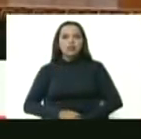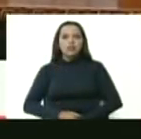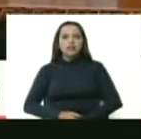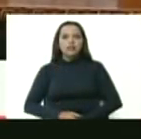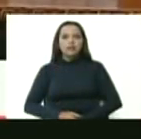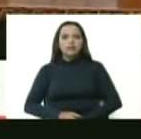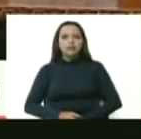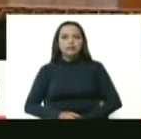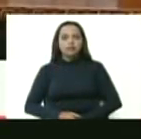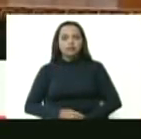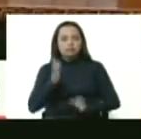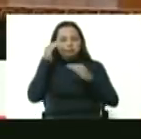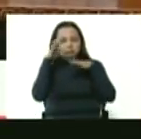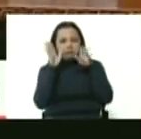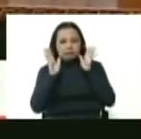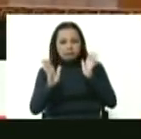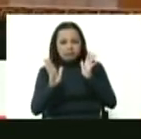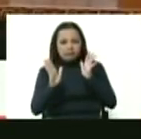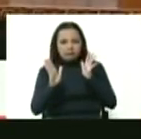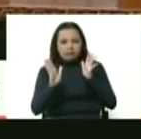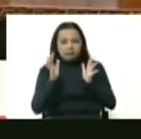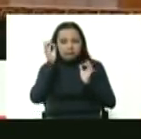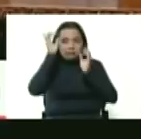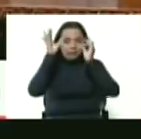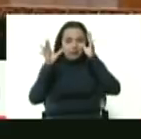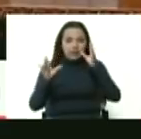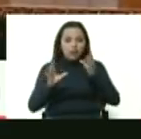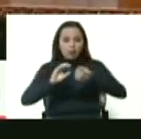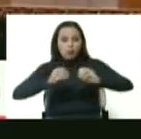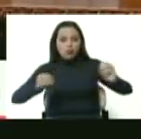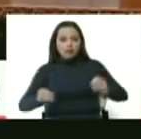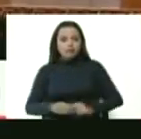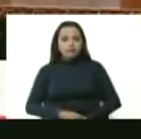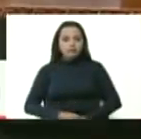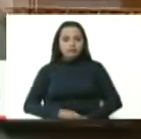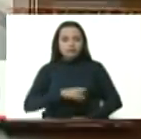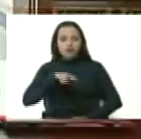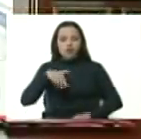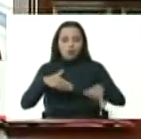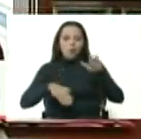escuchen la siguiente frase que se me acabo de ocurrir. Vamos bien, Venezuela.